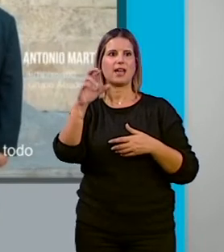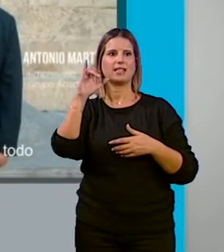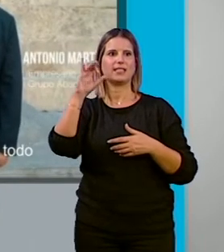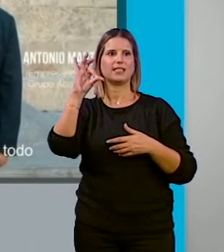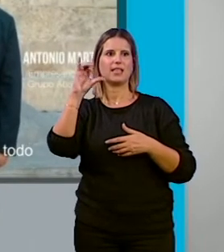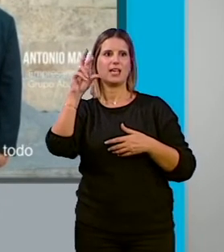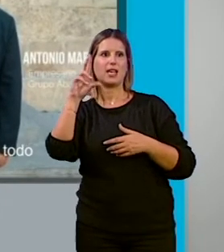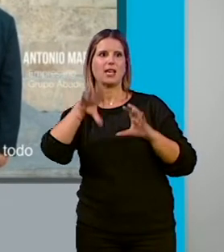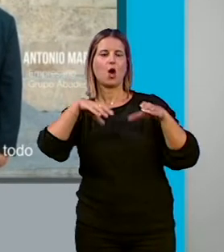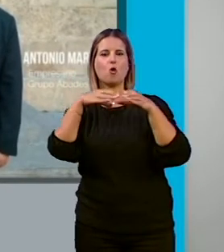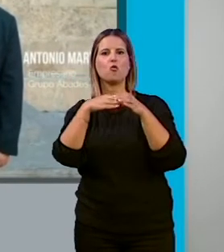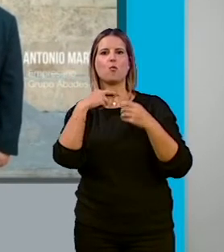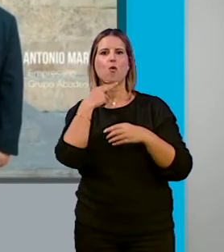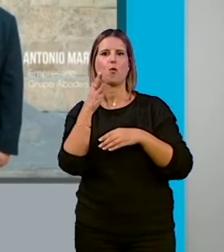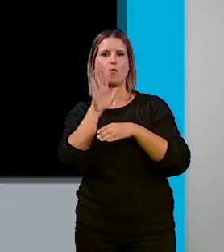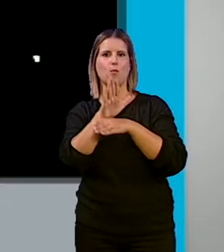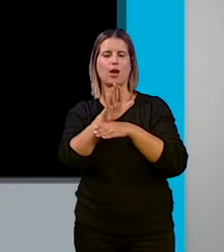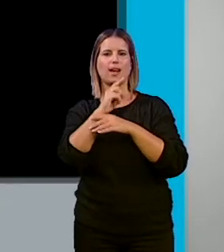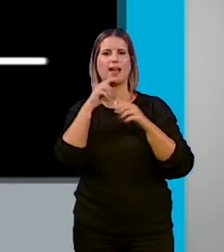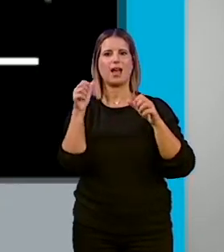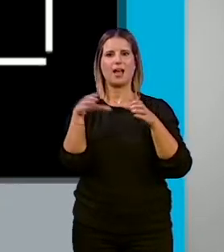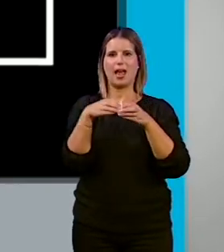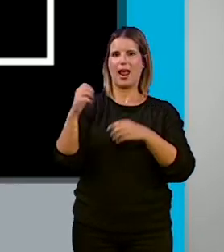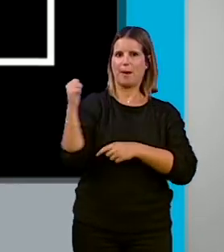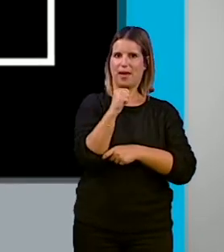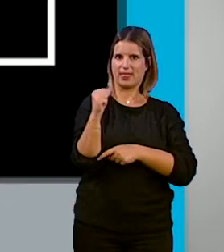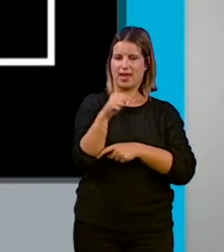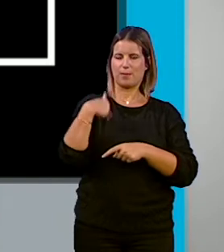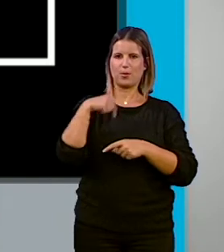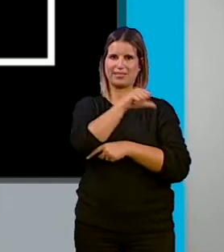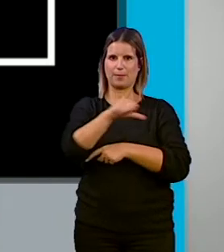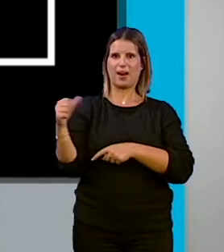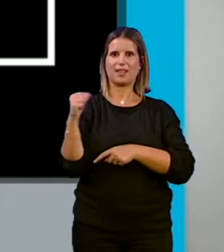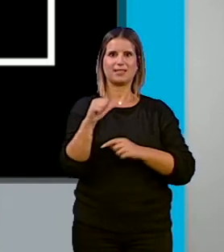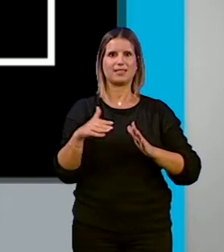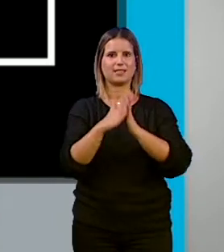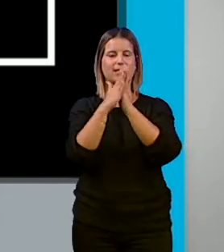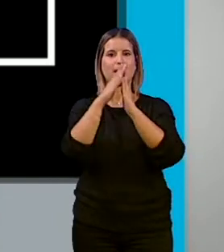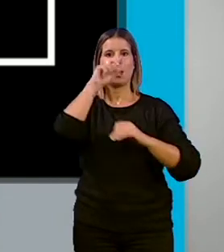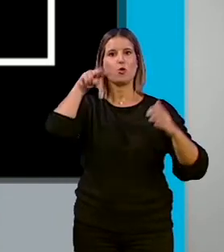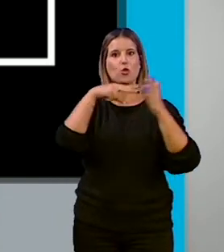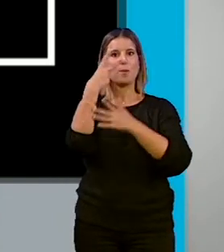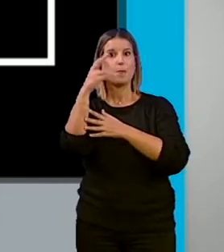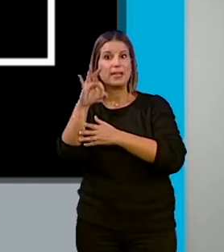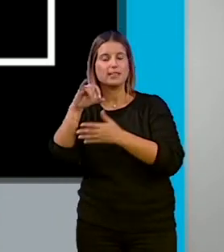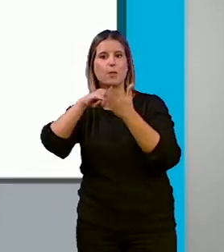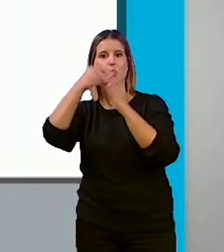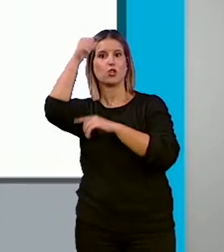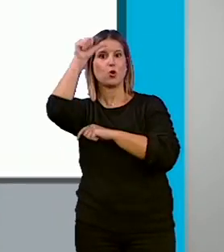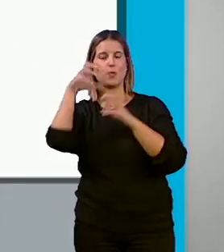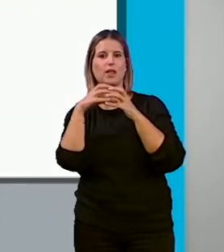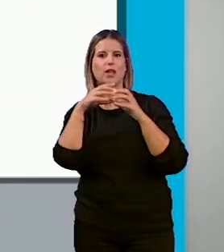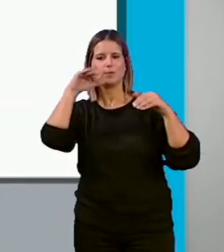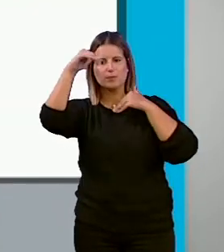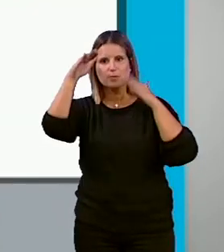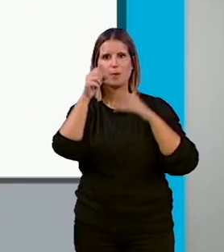Chana y el grupo de vocalías de caridad de las hermandades y cofradías de la Semana Santa de Granada. Durante 2020, Proyecto Hombre Granada atendió a 1